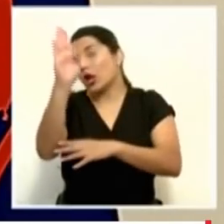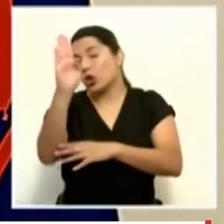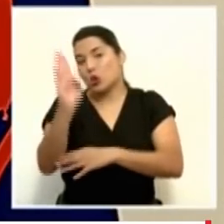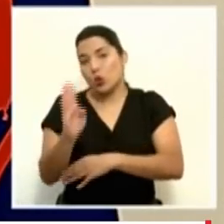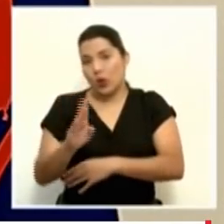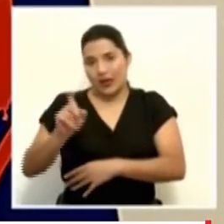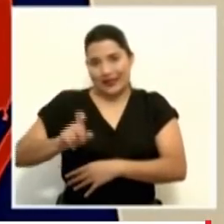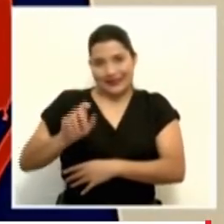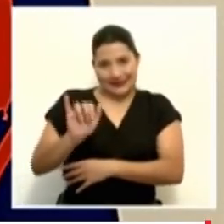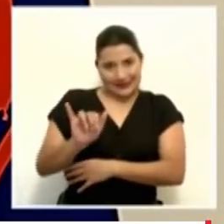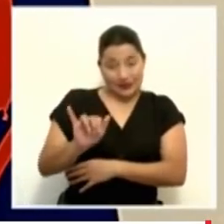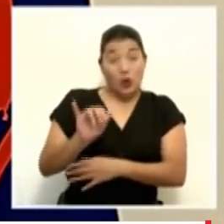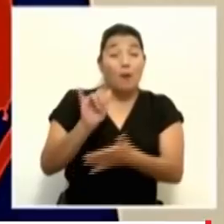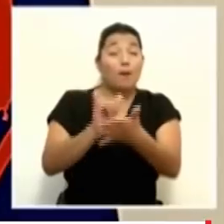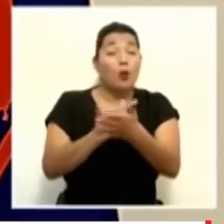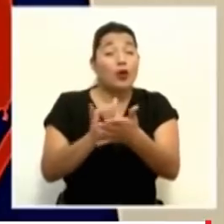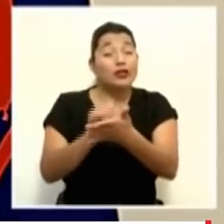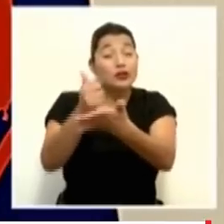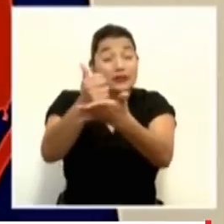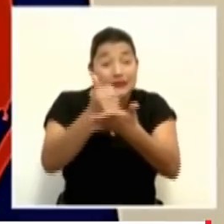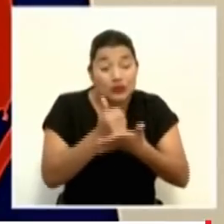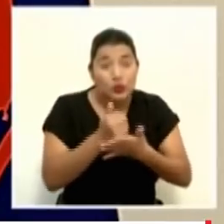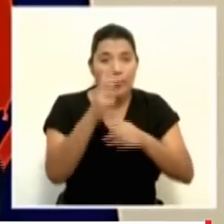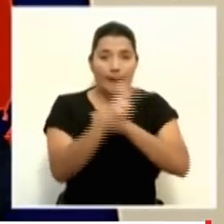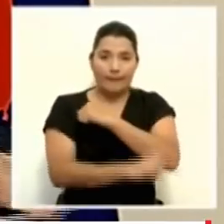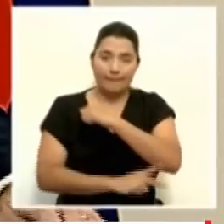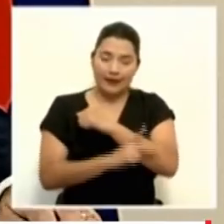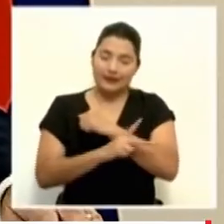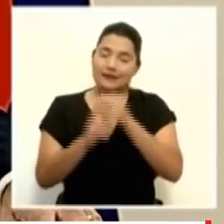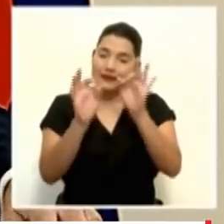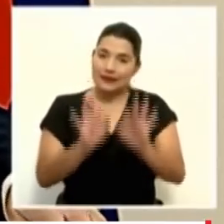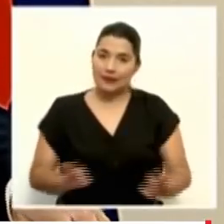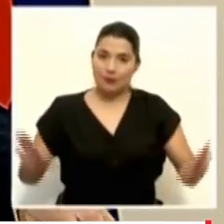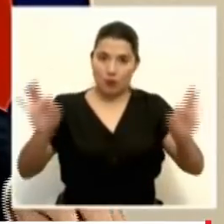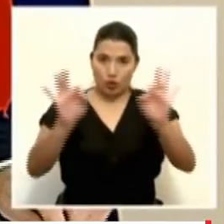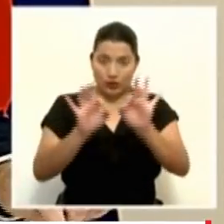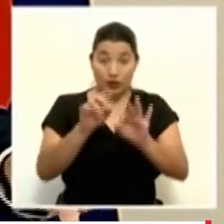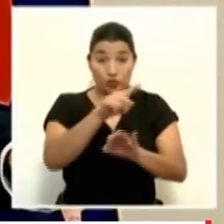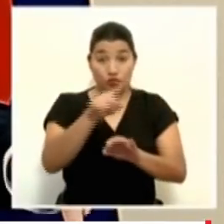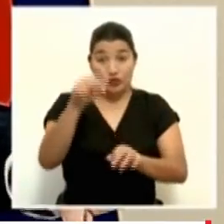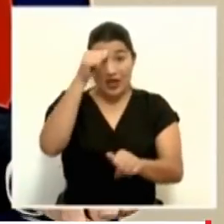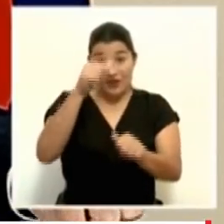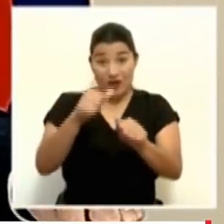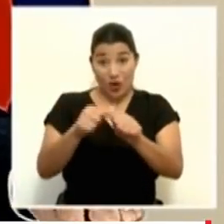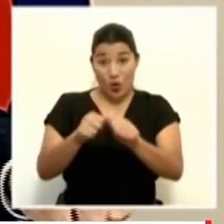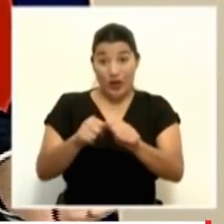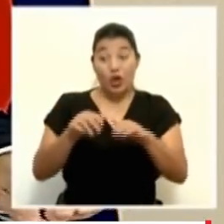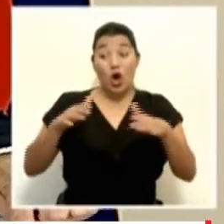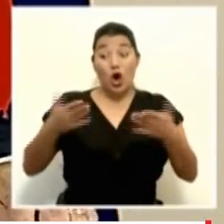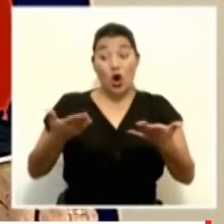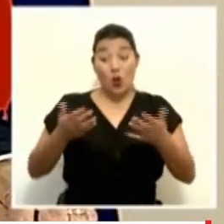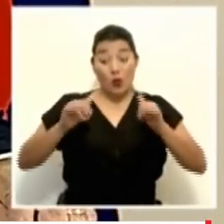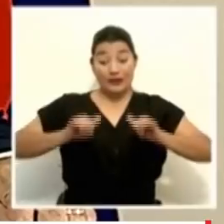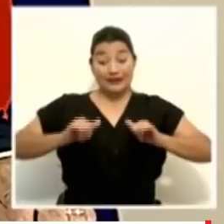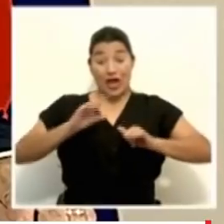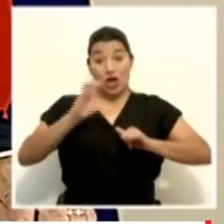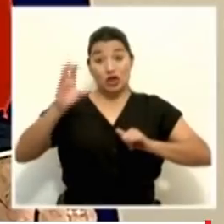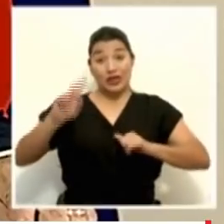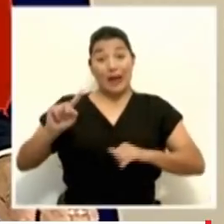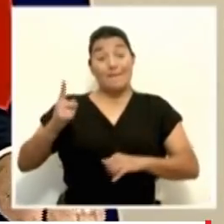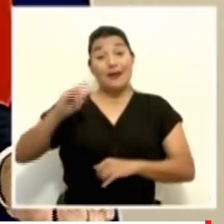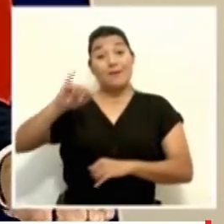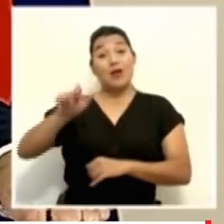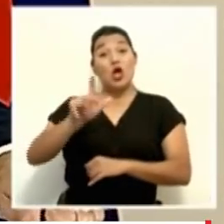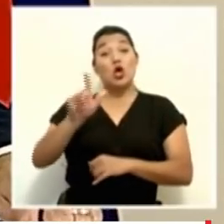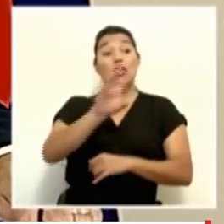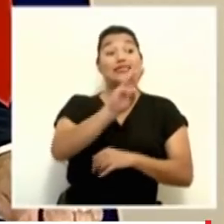de todo el país es esencial. Recordemos dónde empezamos el primero de julio, seis pacientes